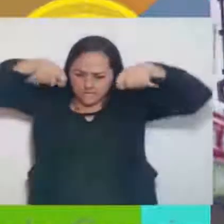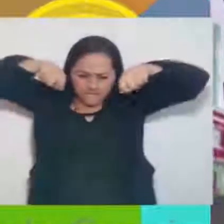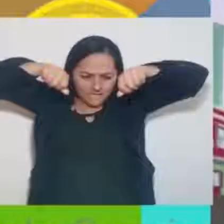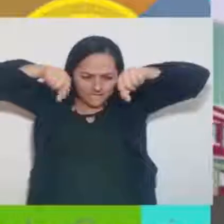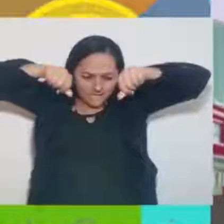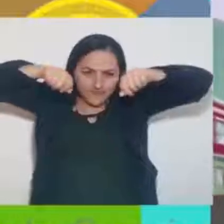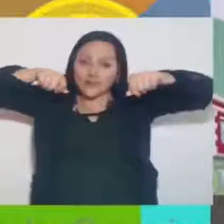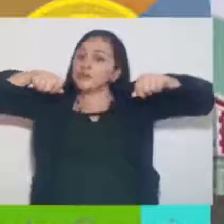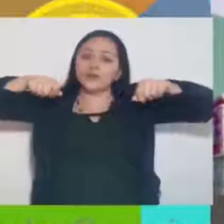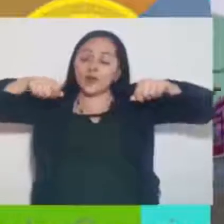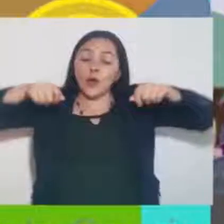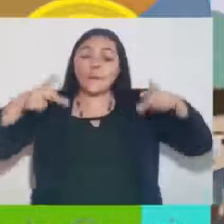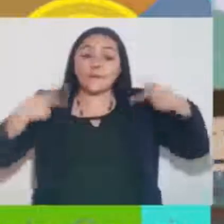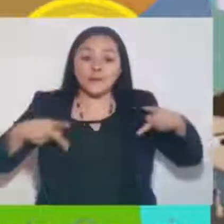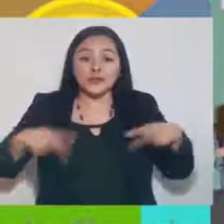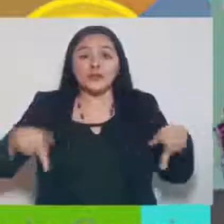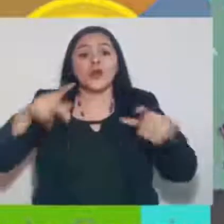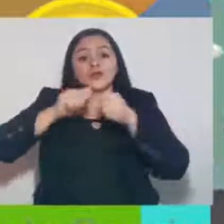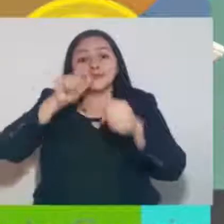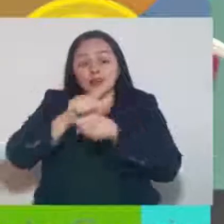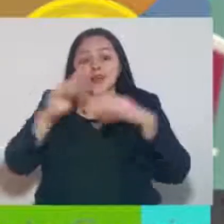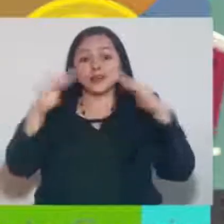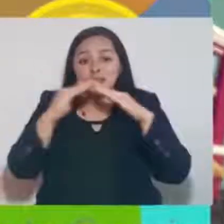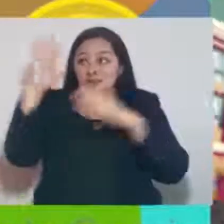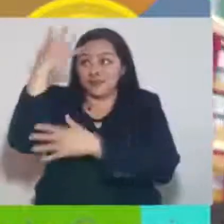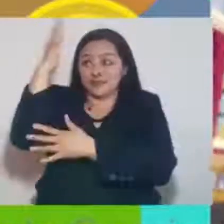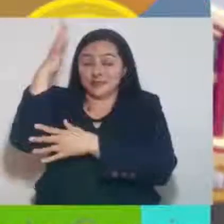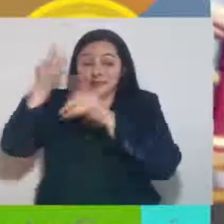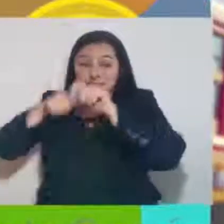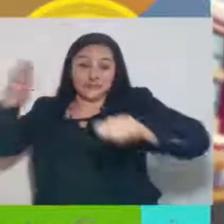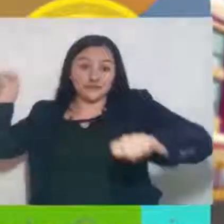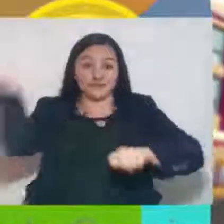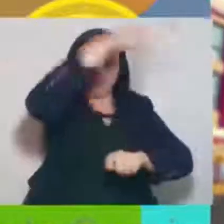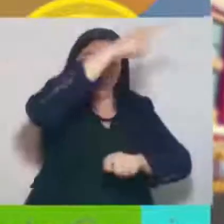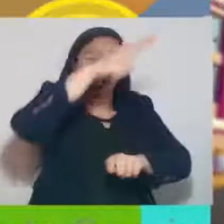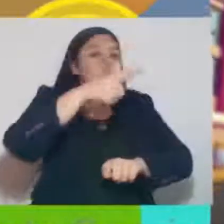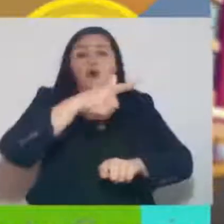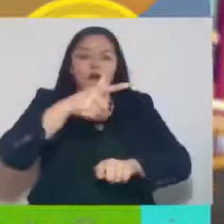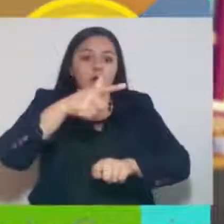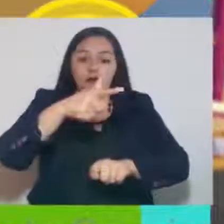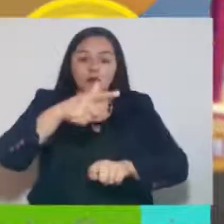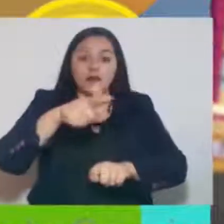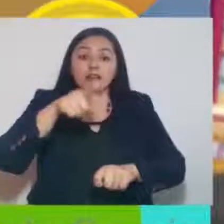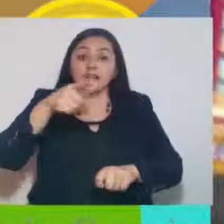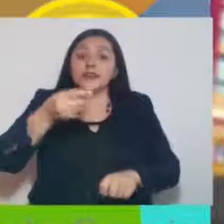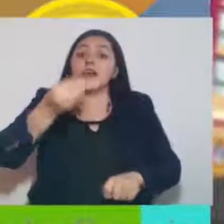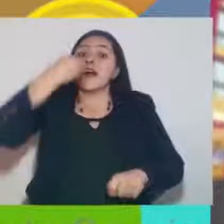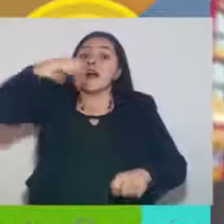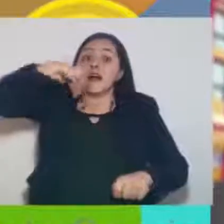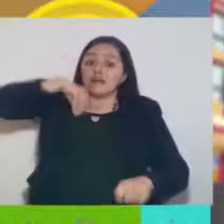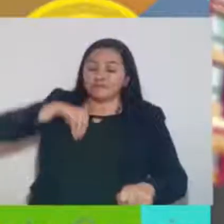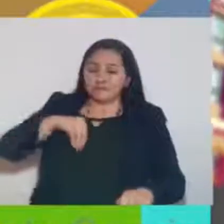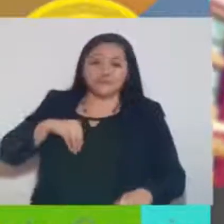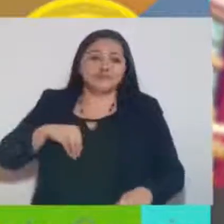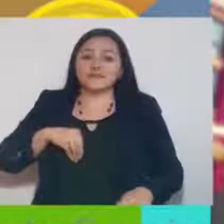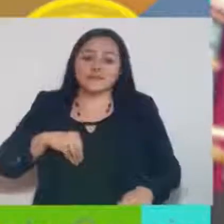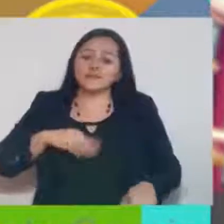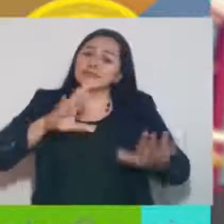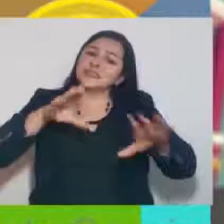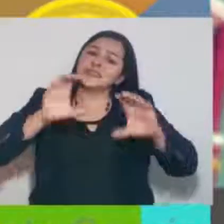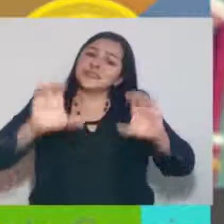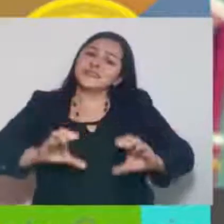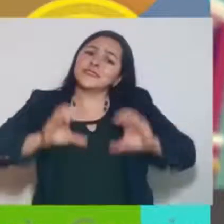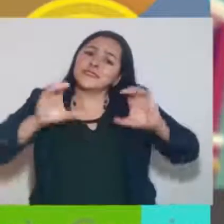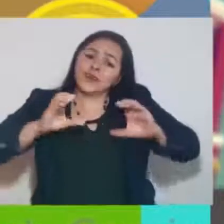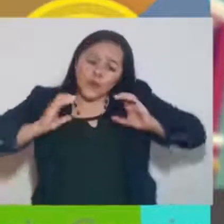los dirijas a personas, animales, cazas o árboles. No te los lleves a la boca. El mal uso de los juegos pirotécnicos